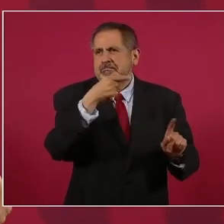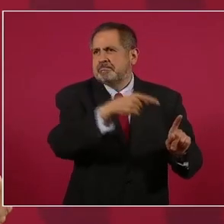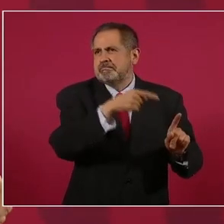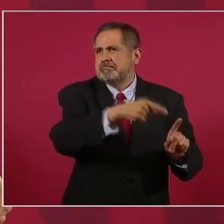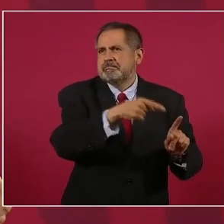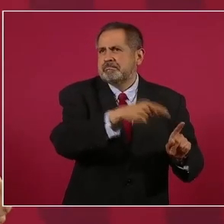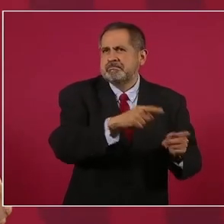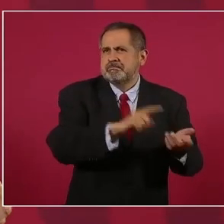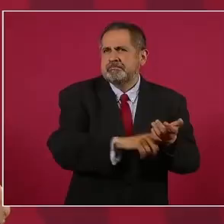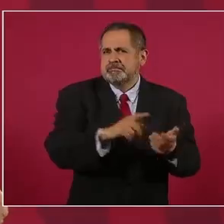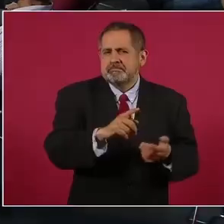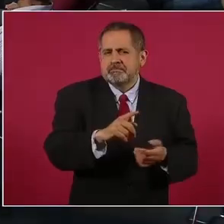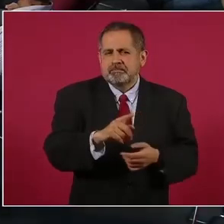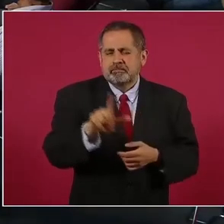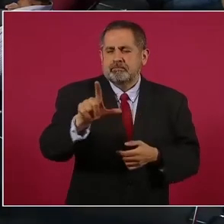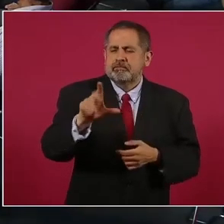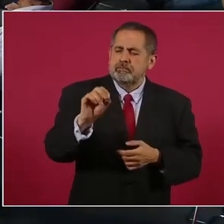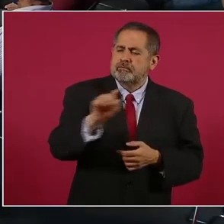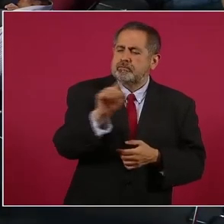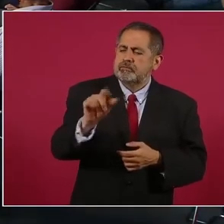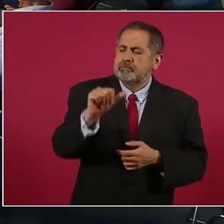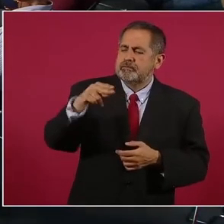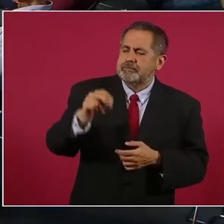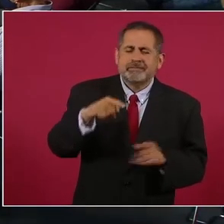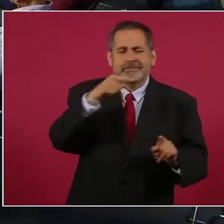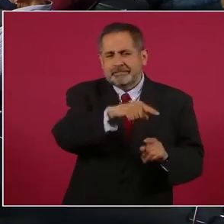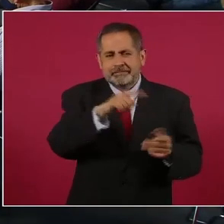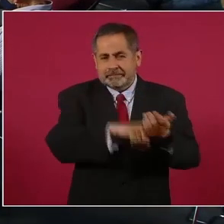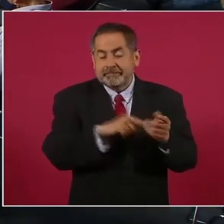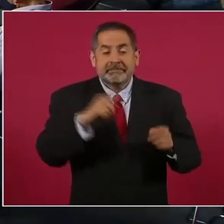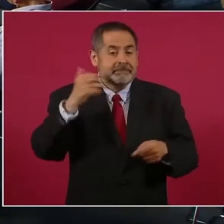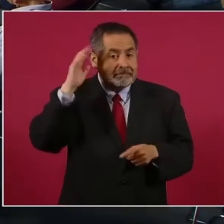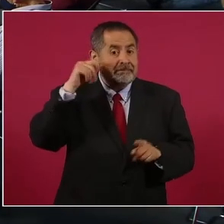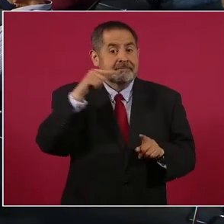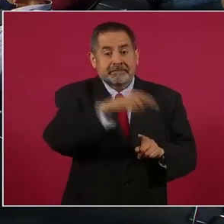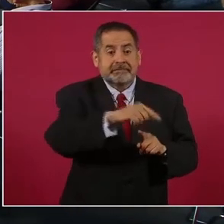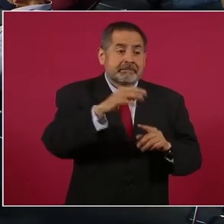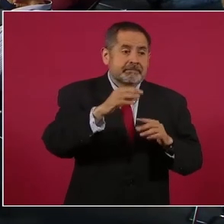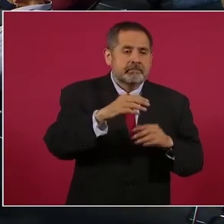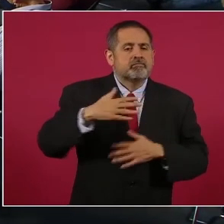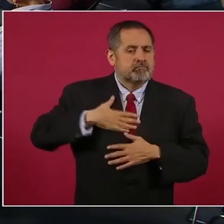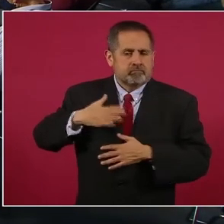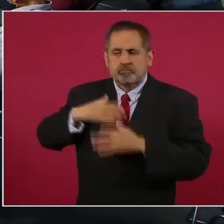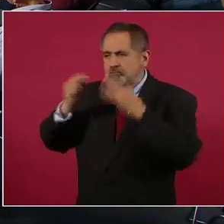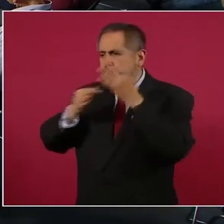Lozano, era en la campaña,